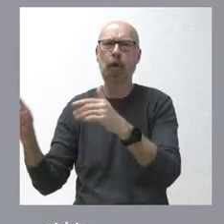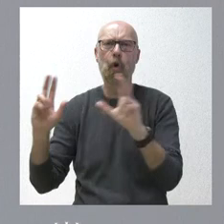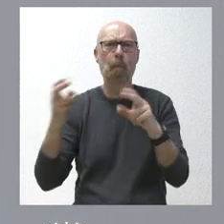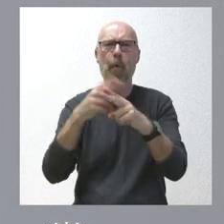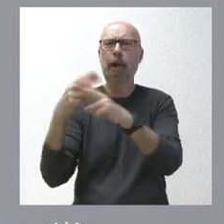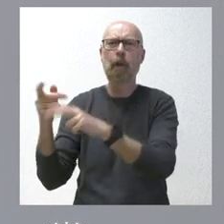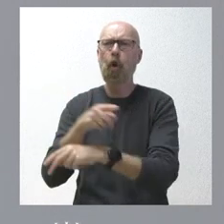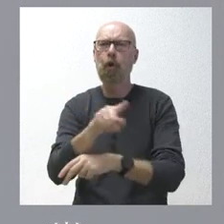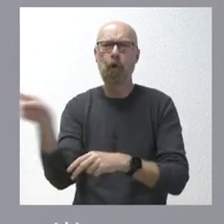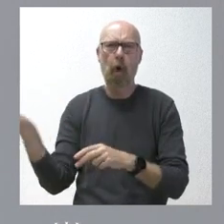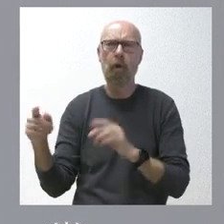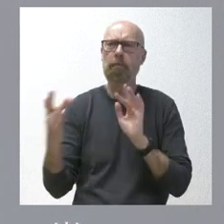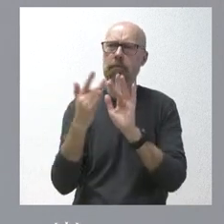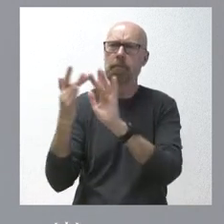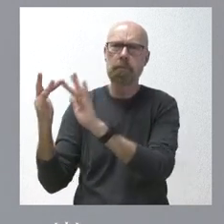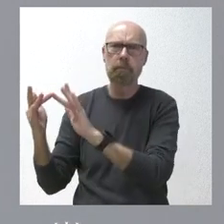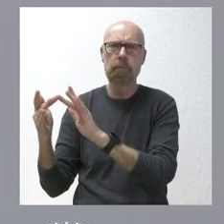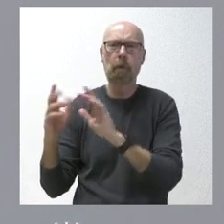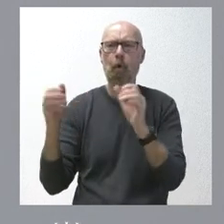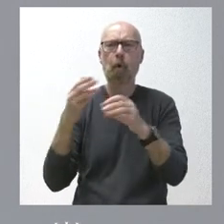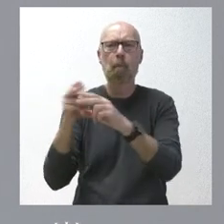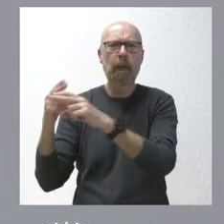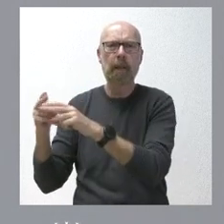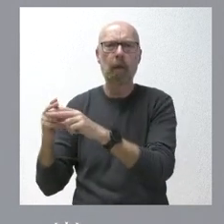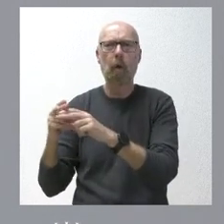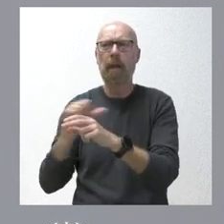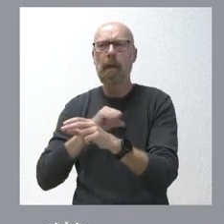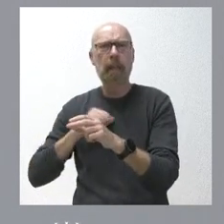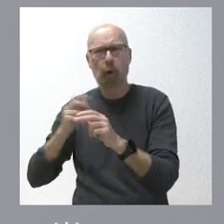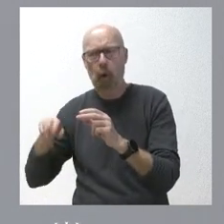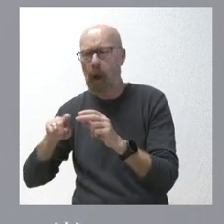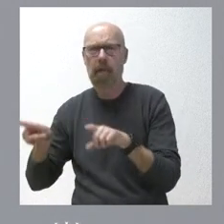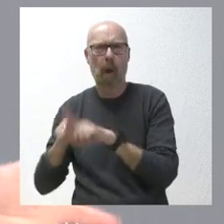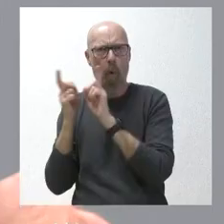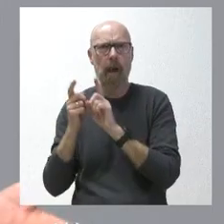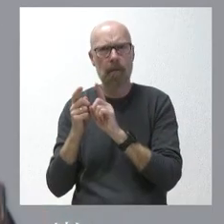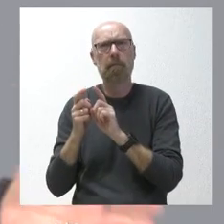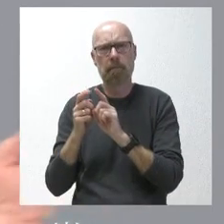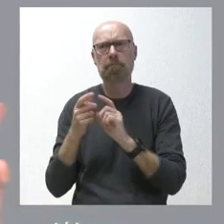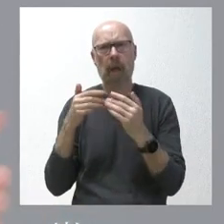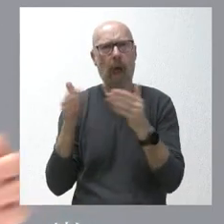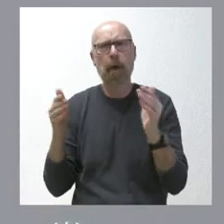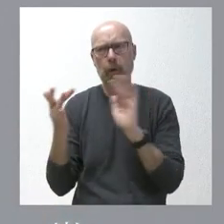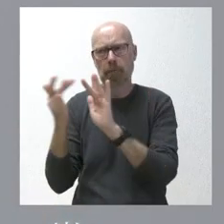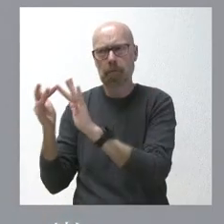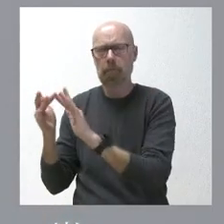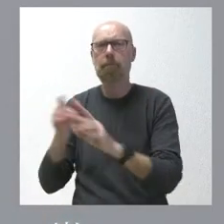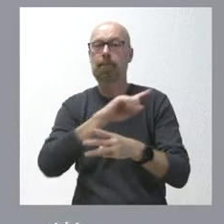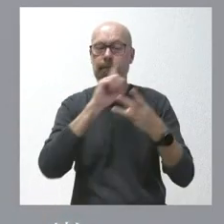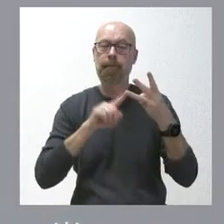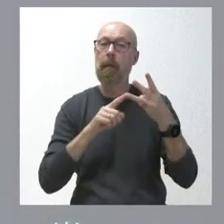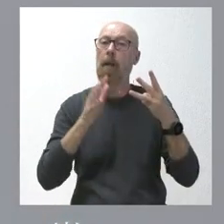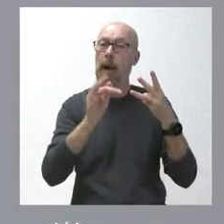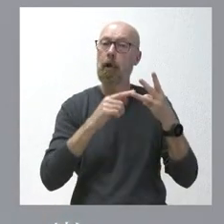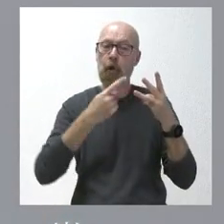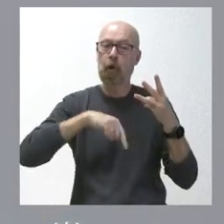y a todos los partidos políticos, aunque no tengan un grupo independiente, con representación en el Parlamento. Y tercero, mantener nuestra mano abierta para